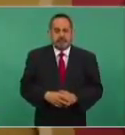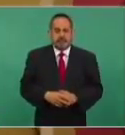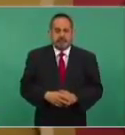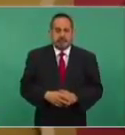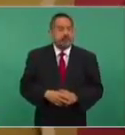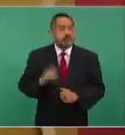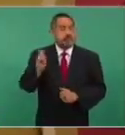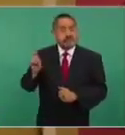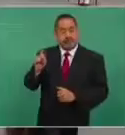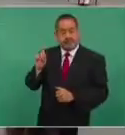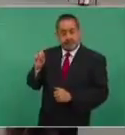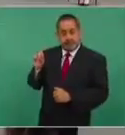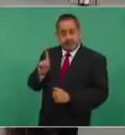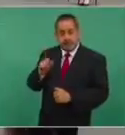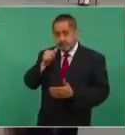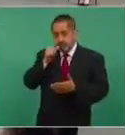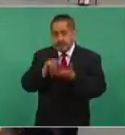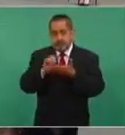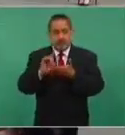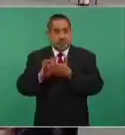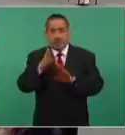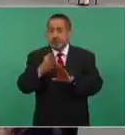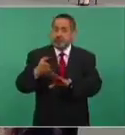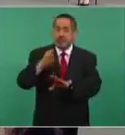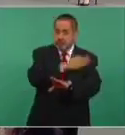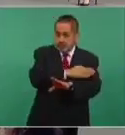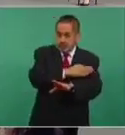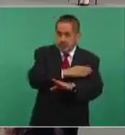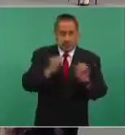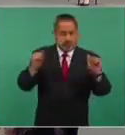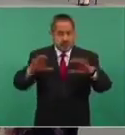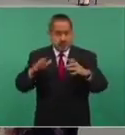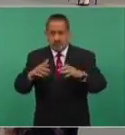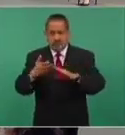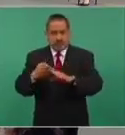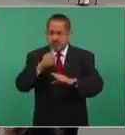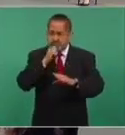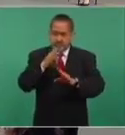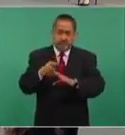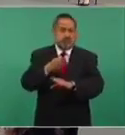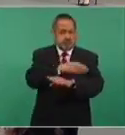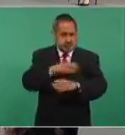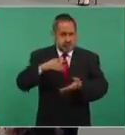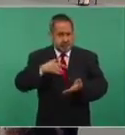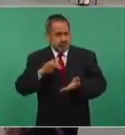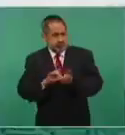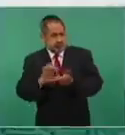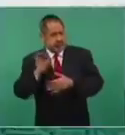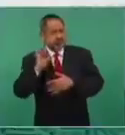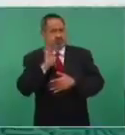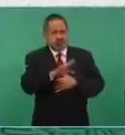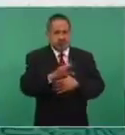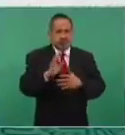Esto se lo envié antes de la cumbre y fue lo que